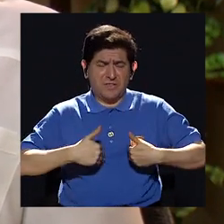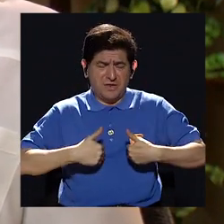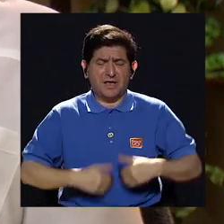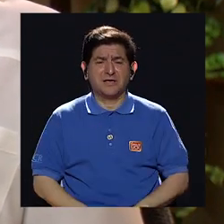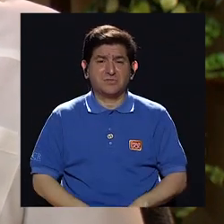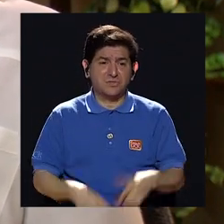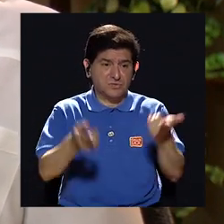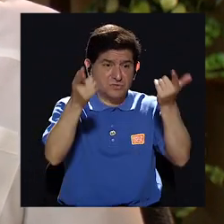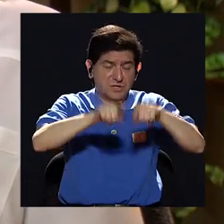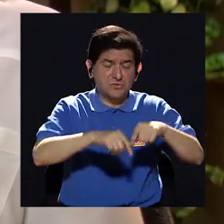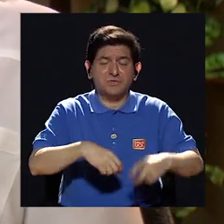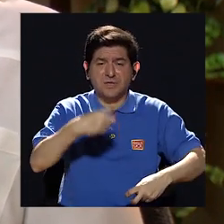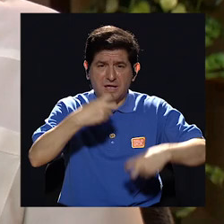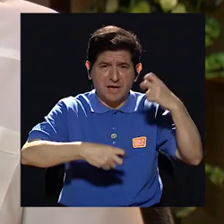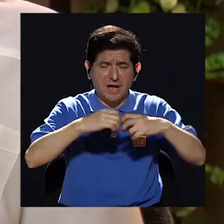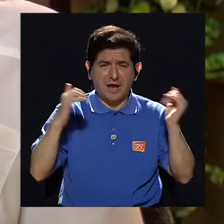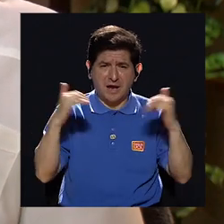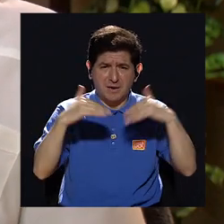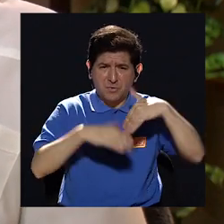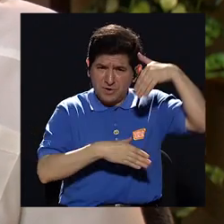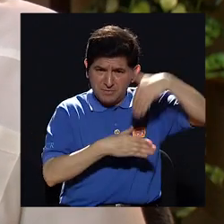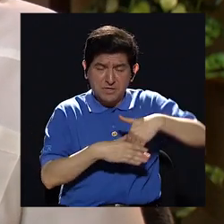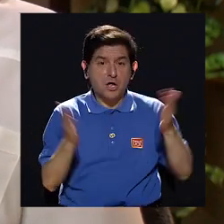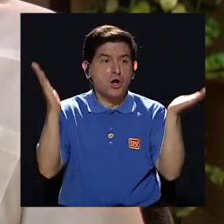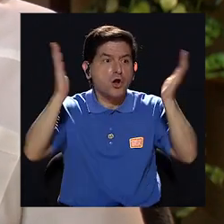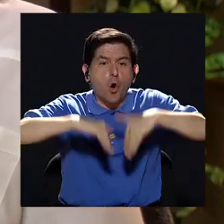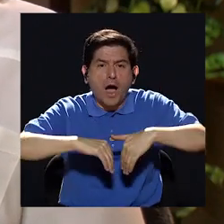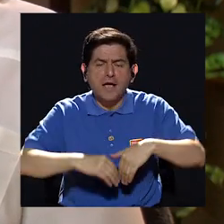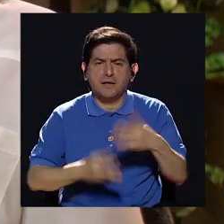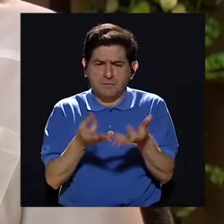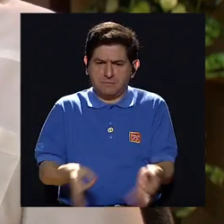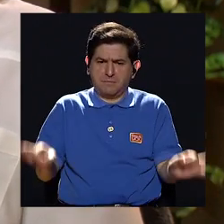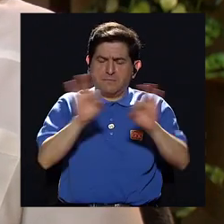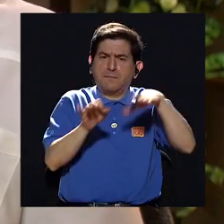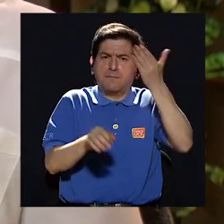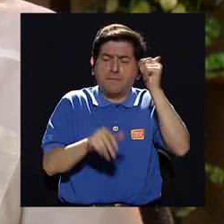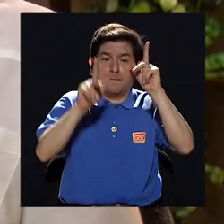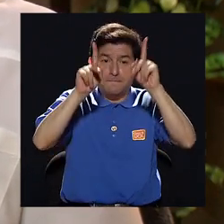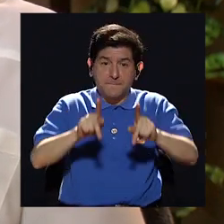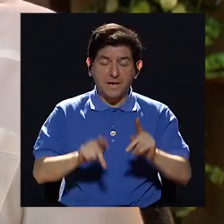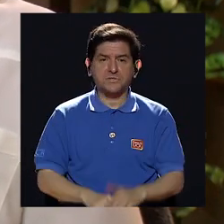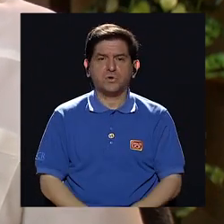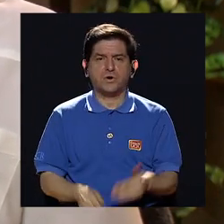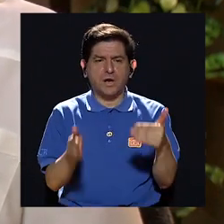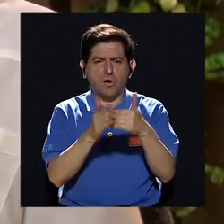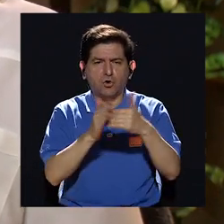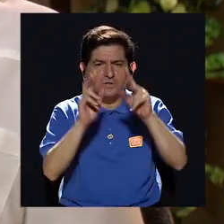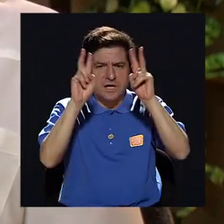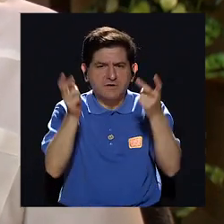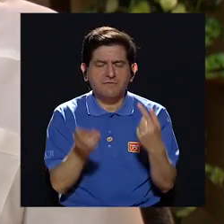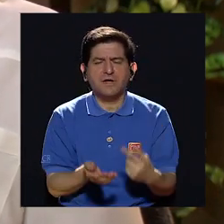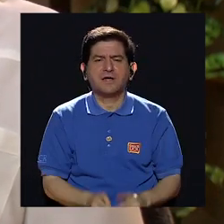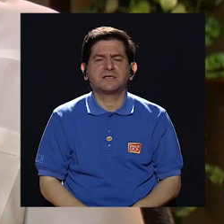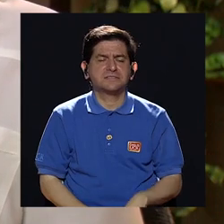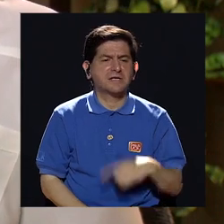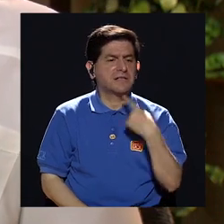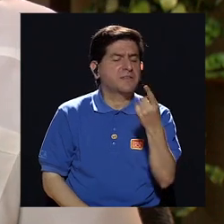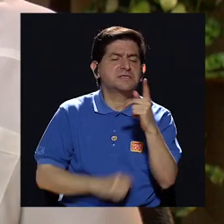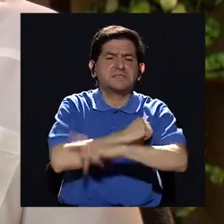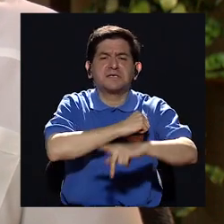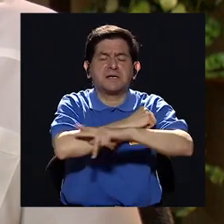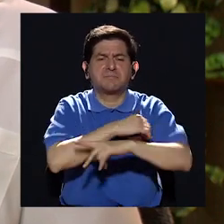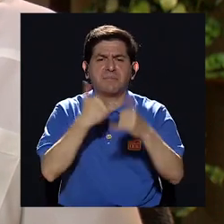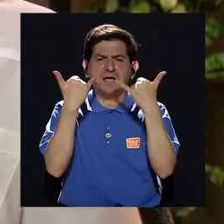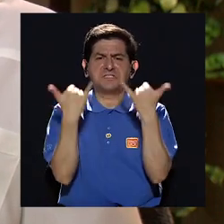que ocurrieron en el marco del conflicto armado. ¿Y por qué esto es importante? Porque mucha gente cuando se reabren esos temas en los países dice